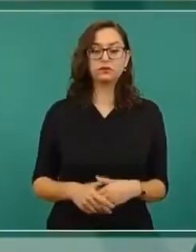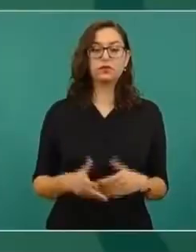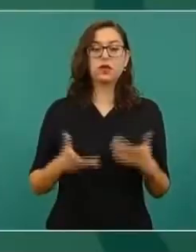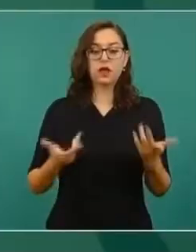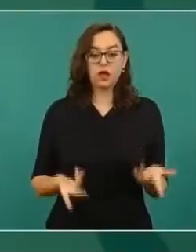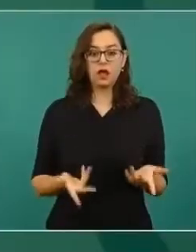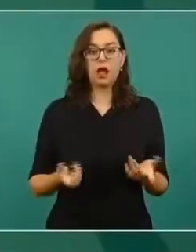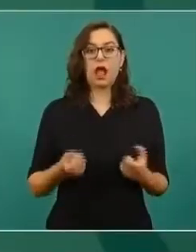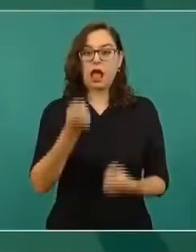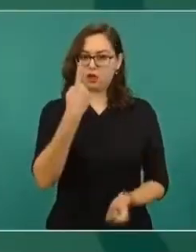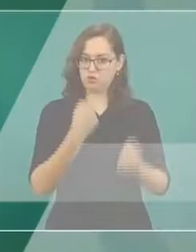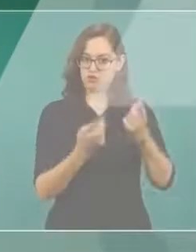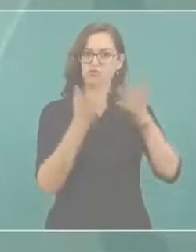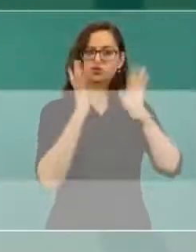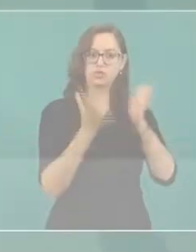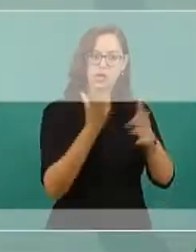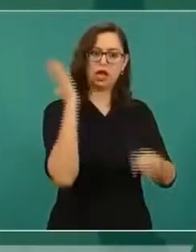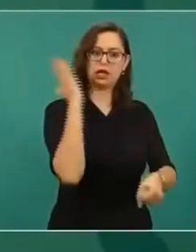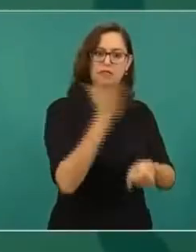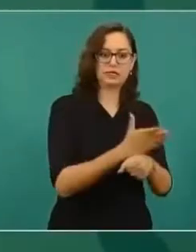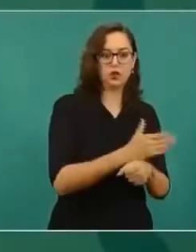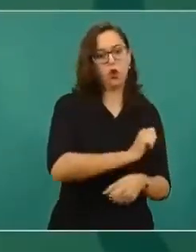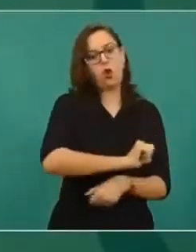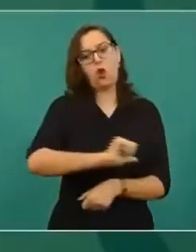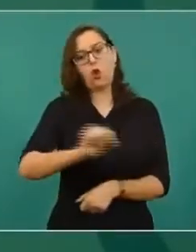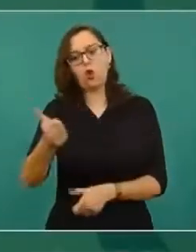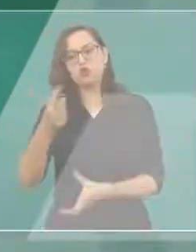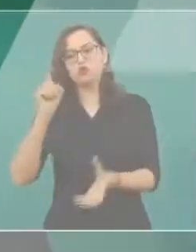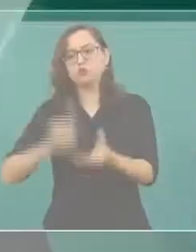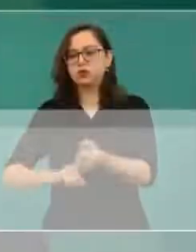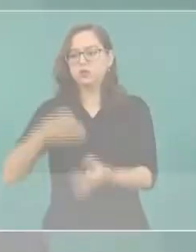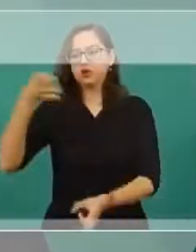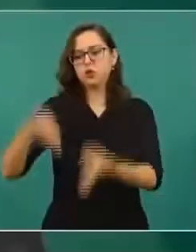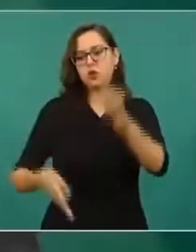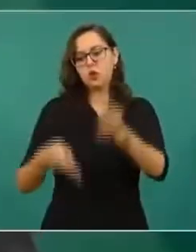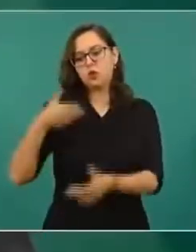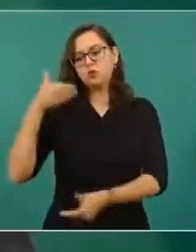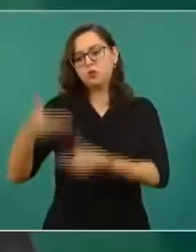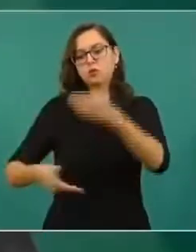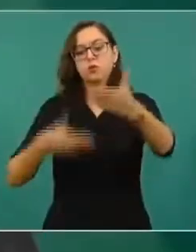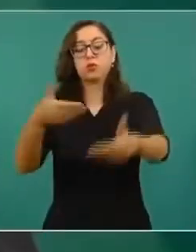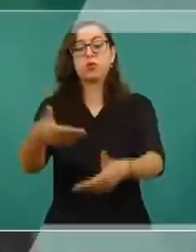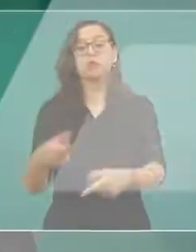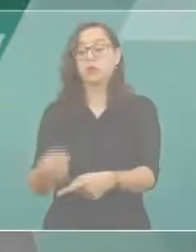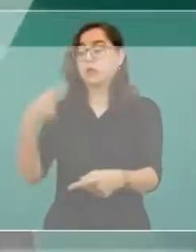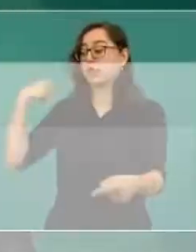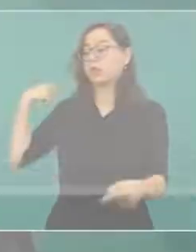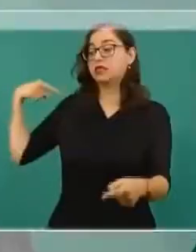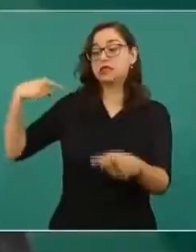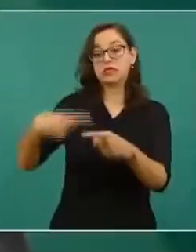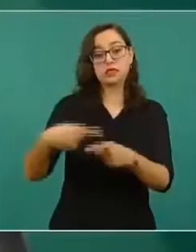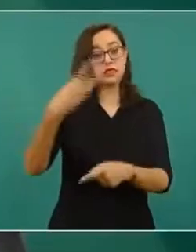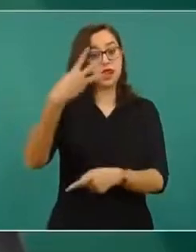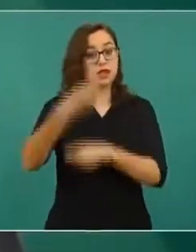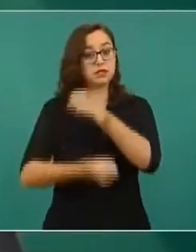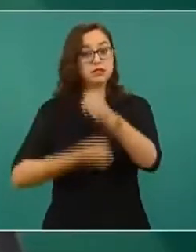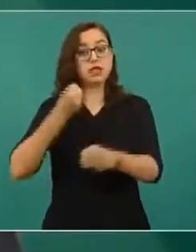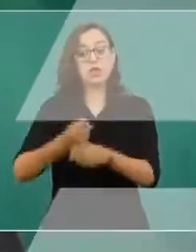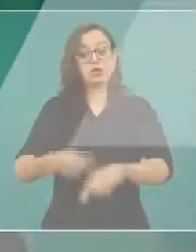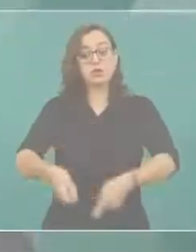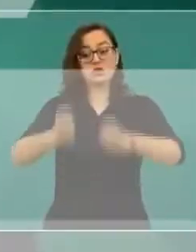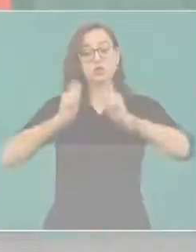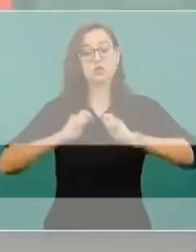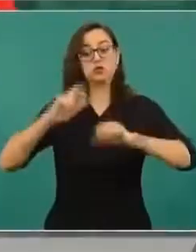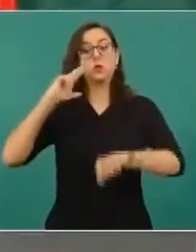por corrupción en lo que corresponde a nuestro gobierno, en lo que corresponde a delitos federales.